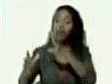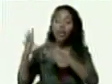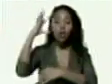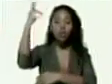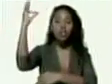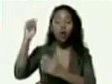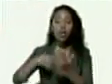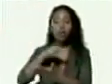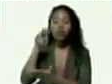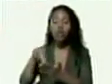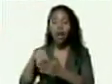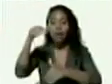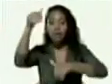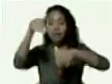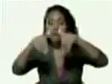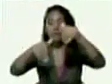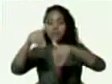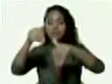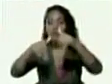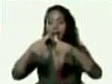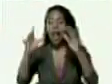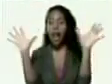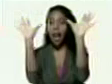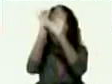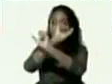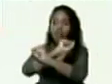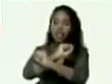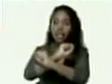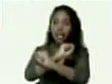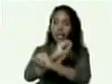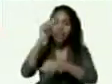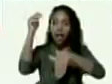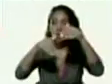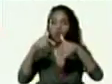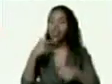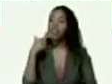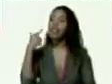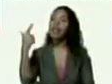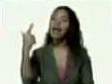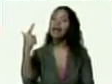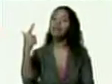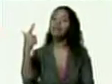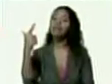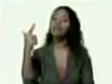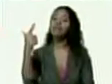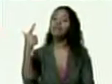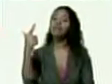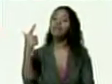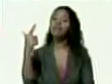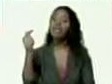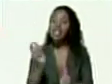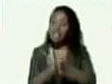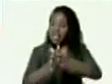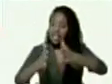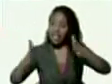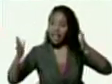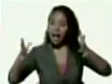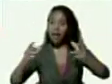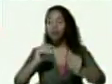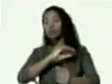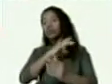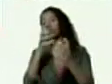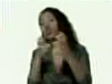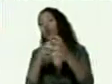electoral en la noche de las elecciones y diga gran polo patriótico